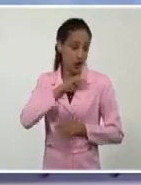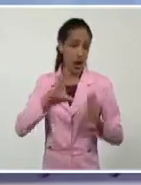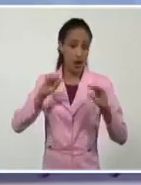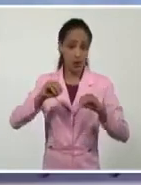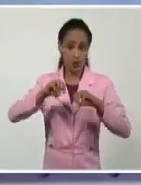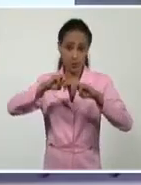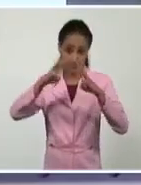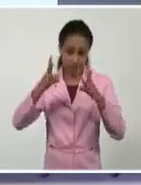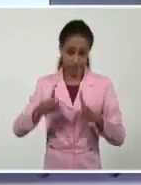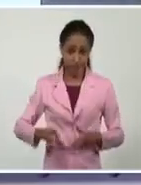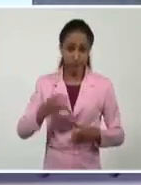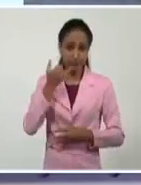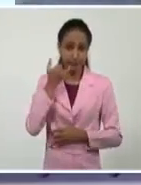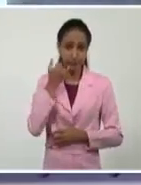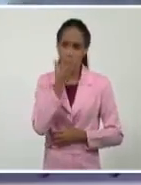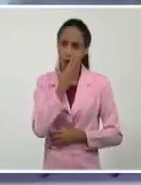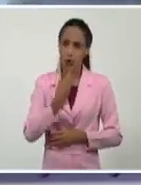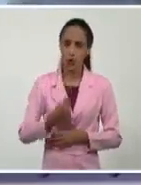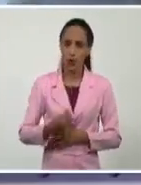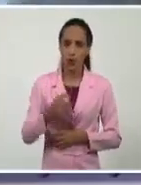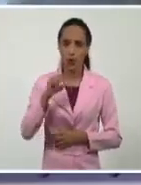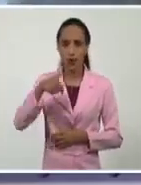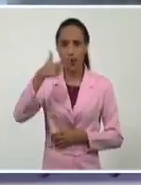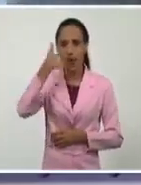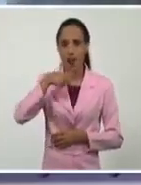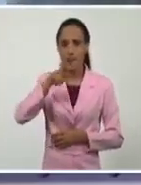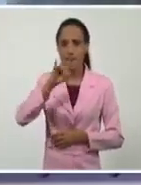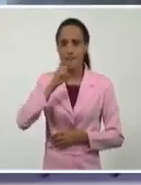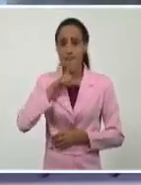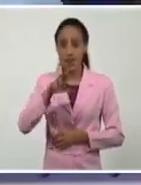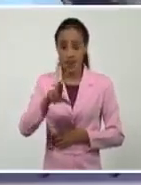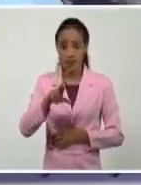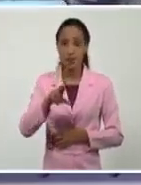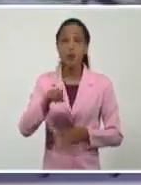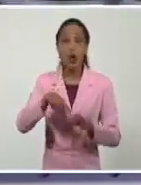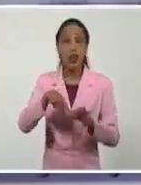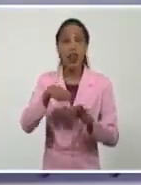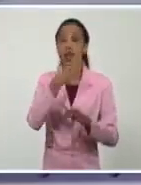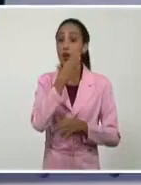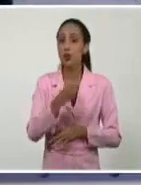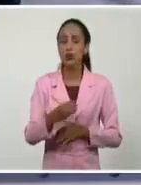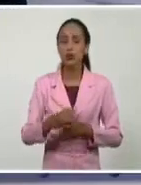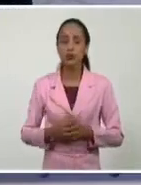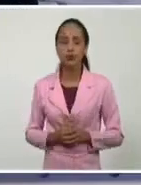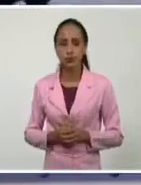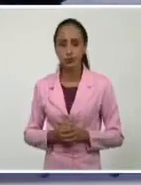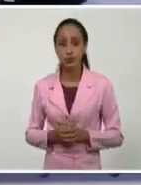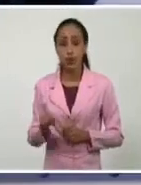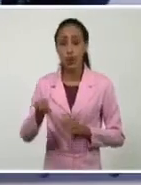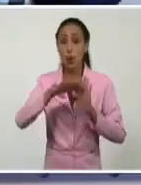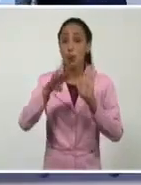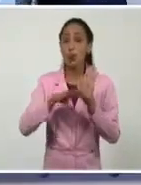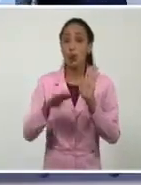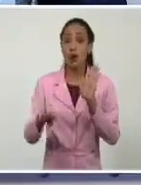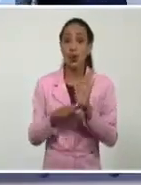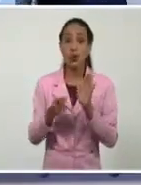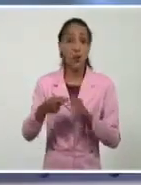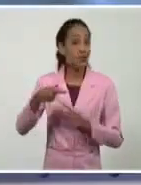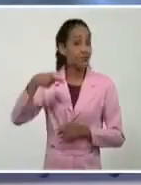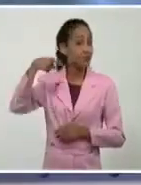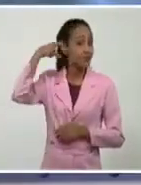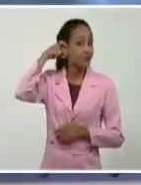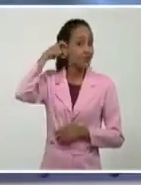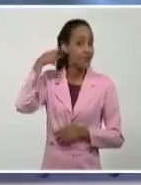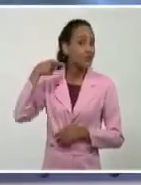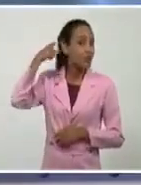a través del celular, el joven Javier Ernesto Blondín desde la Isla de la Juventud. Él fue beneficiado con el programa de implante coclear que le permite